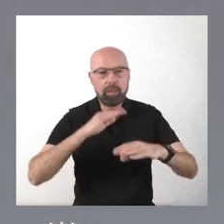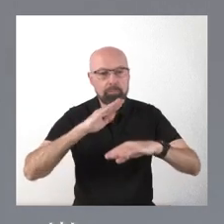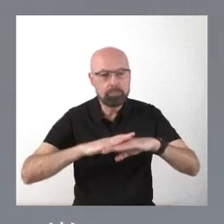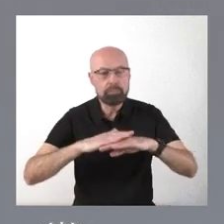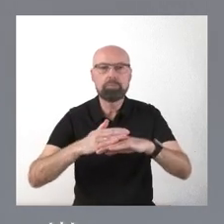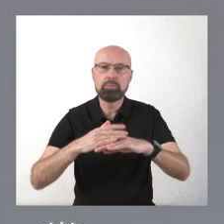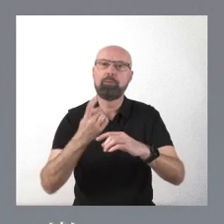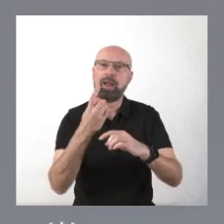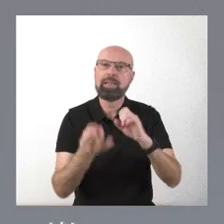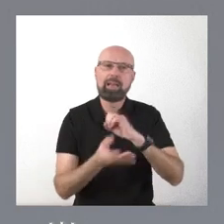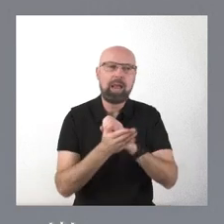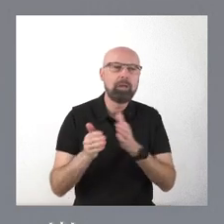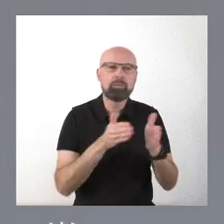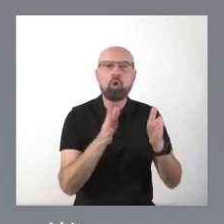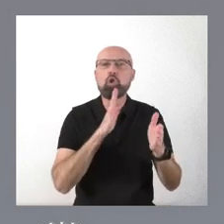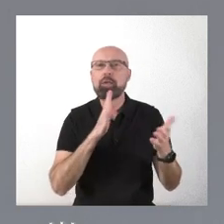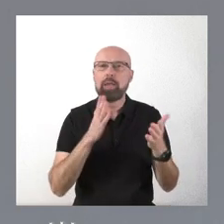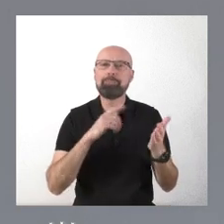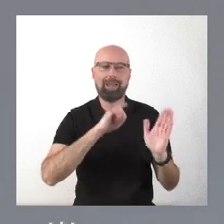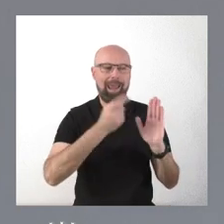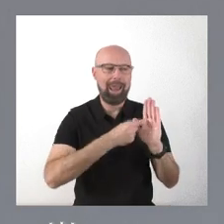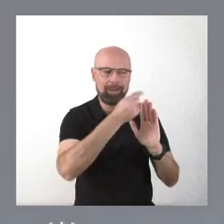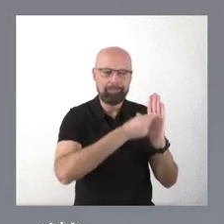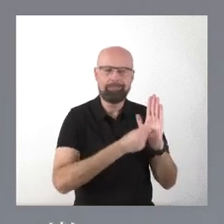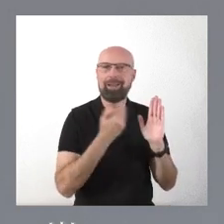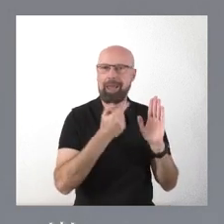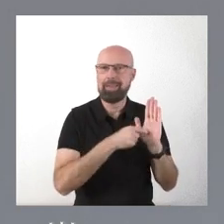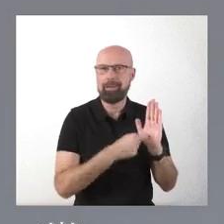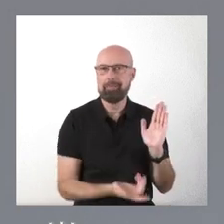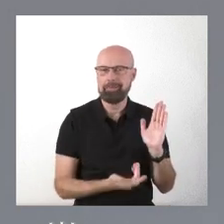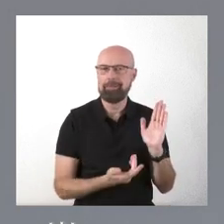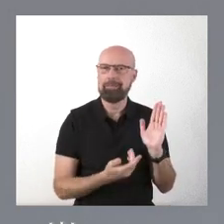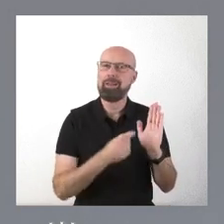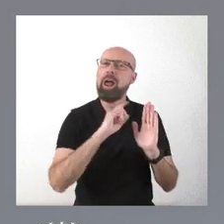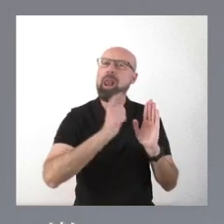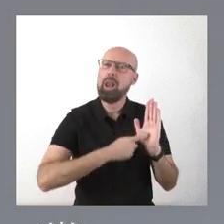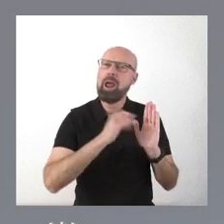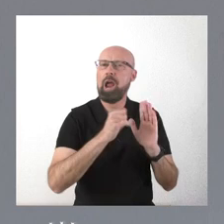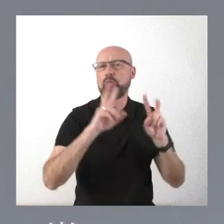corresponsabilidad y esta ley los crea. La ley tiene un título preliminar,